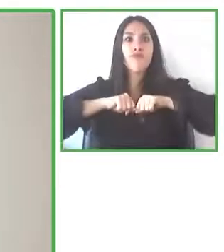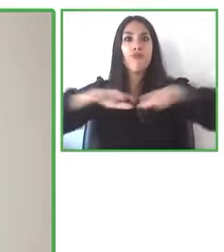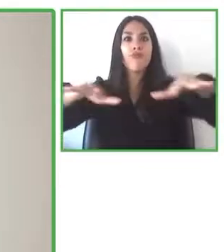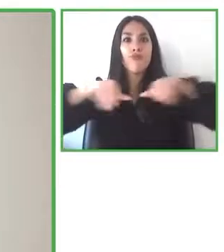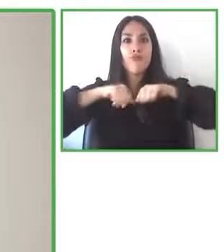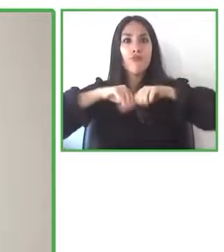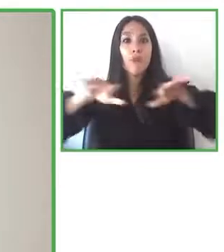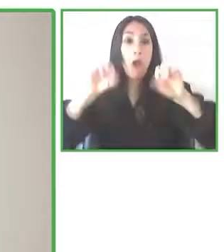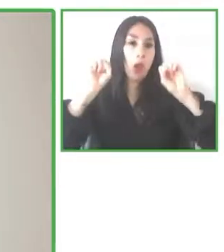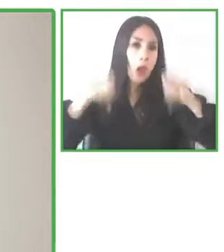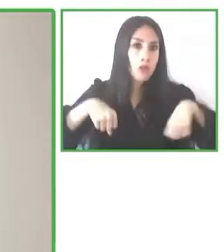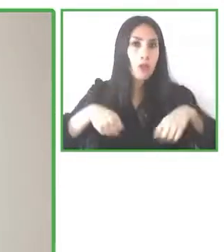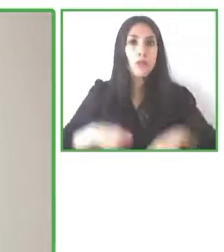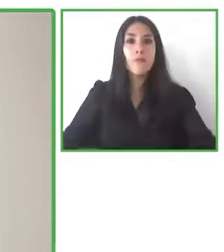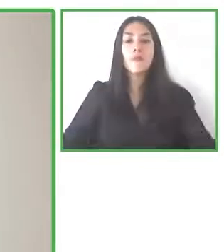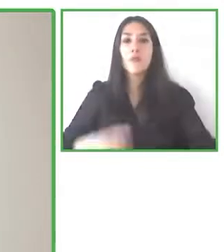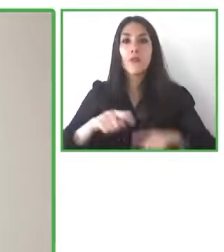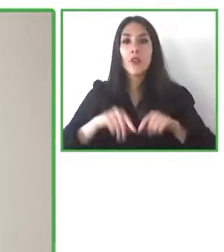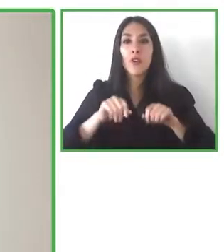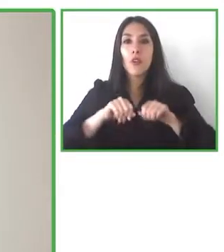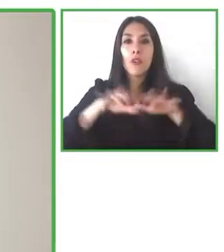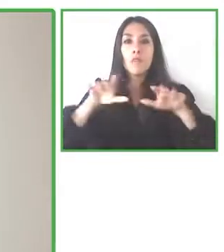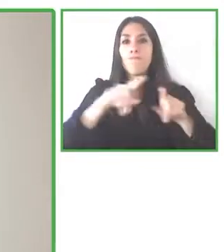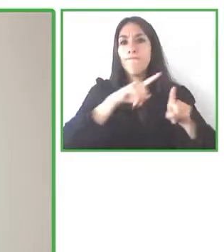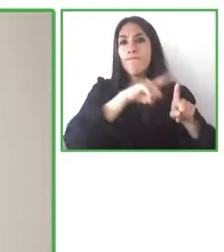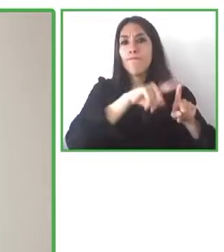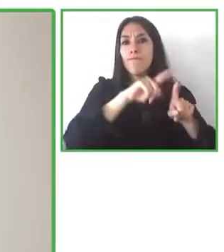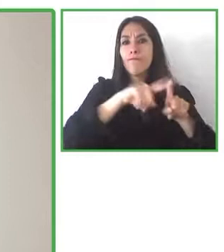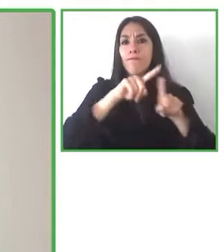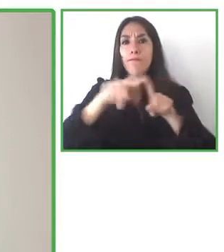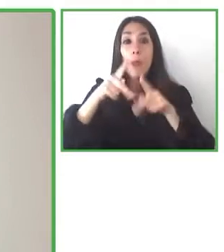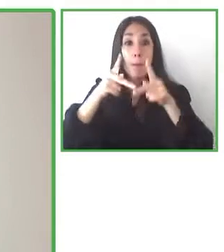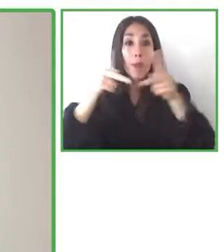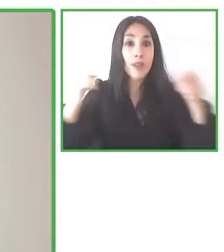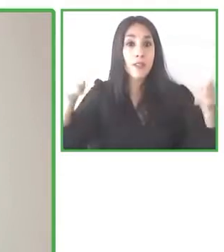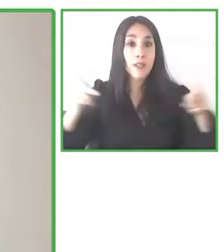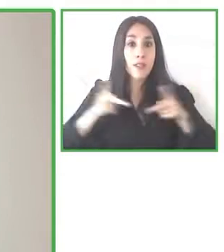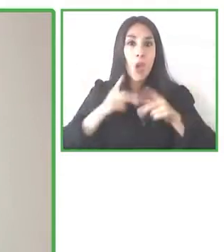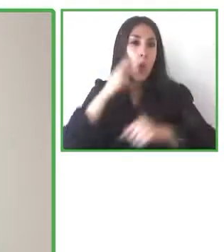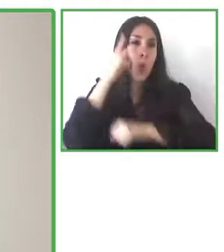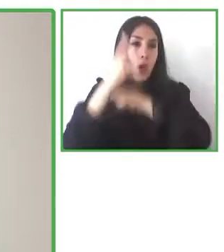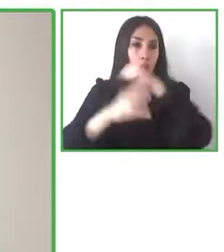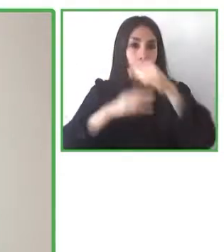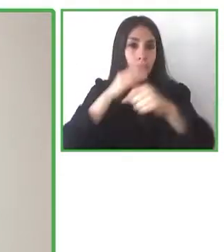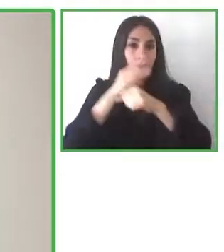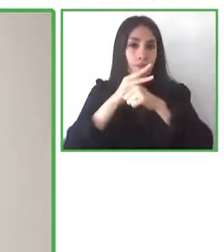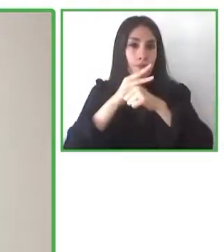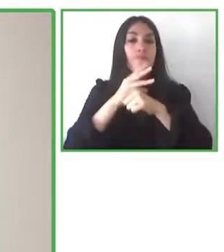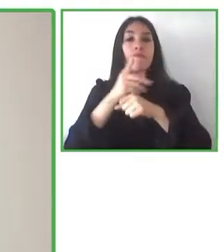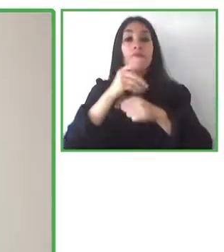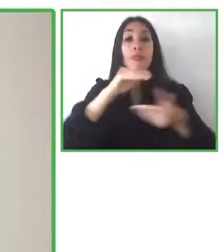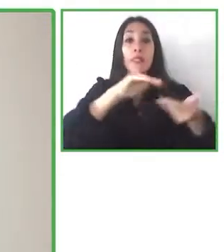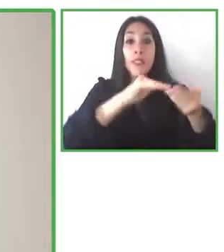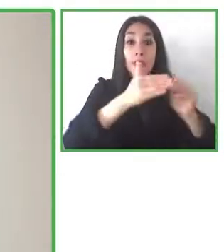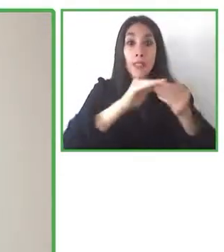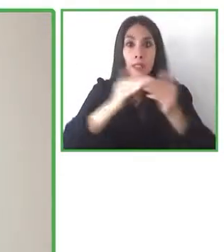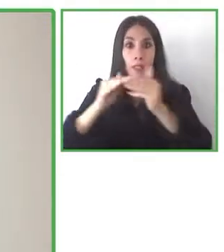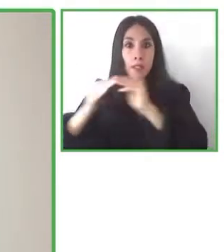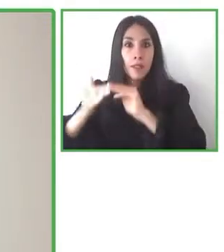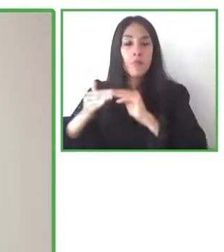mundo, distintas regiones, distintas poblaciones, con todos los problemas que ello,